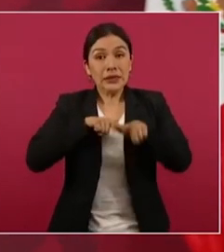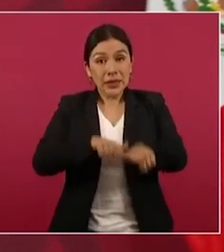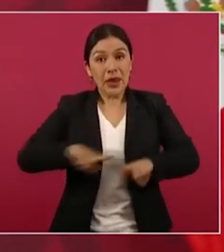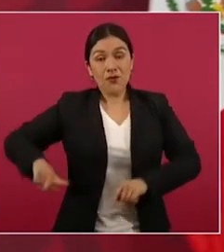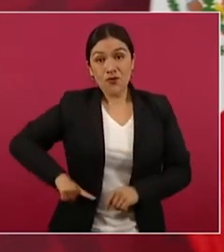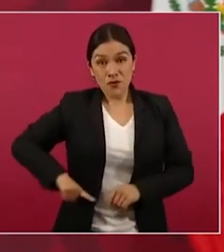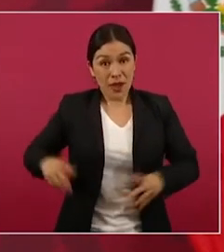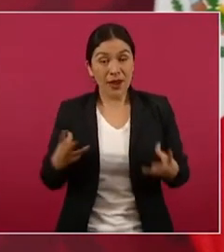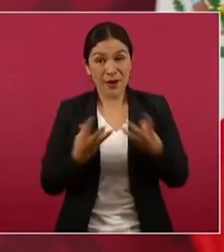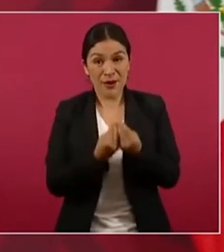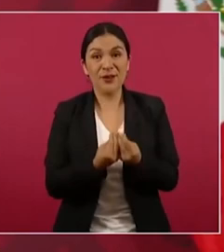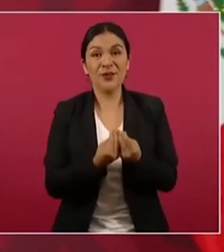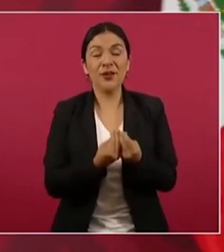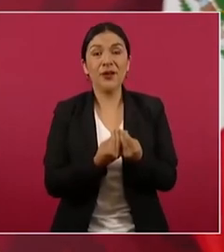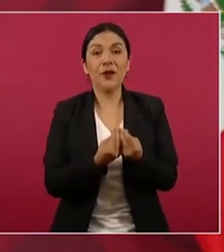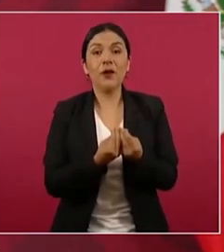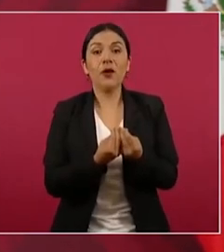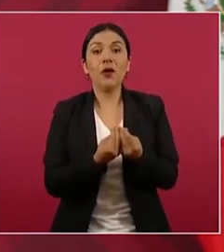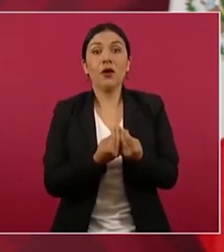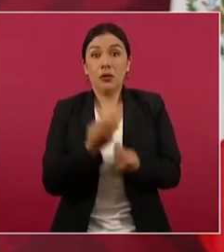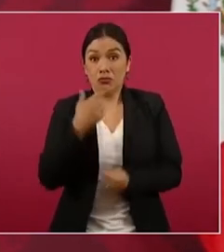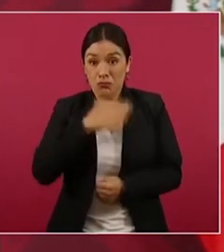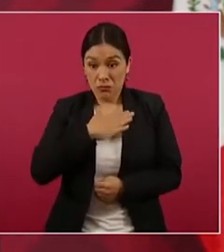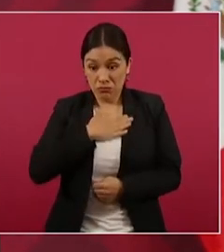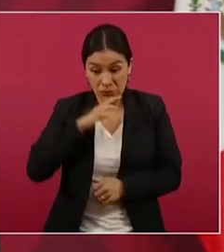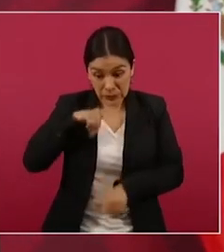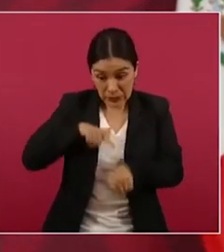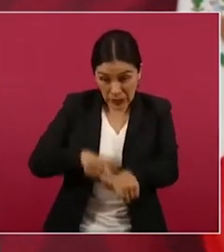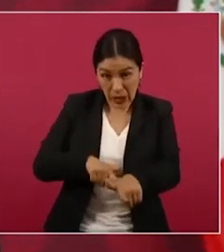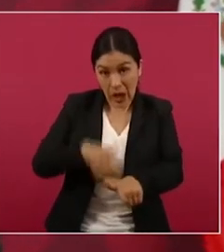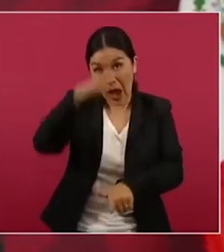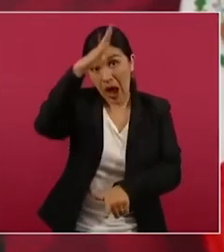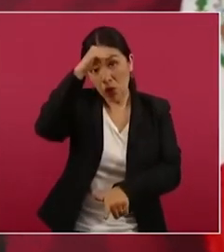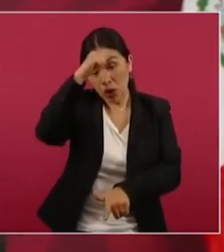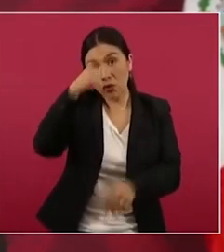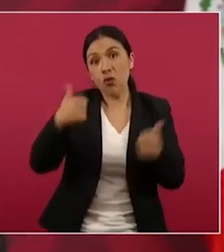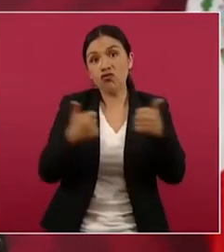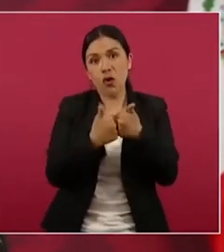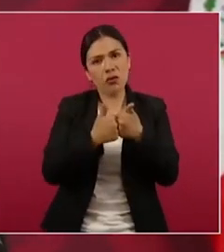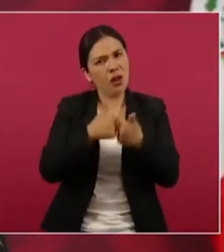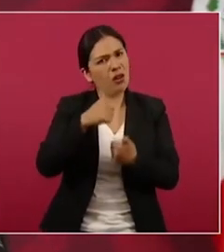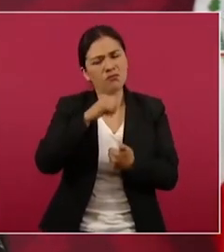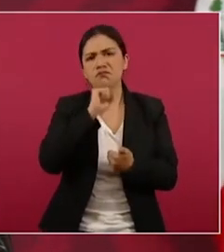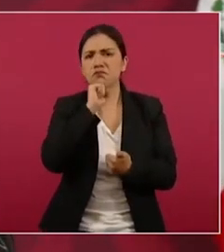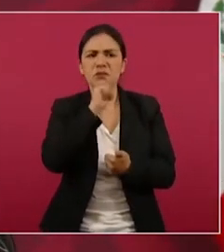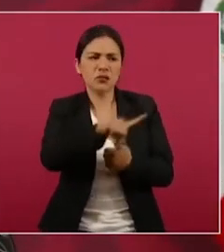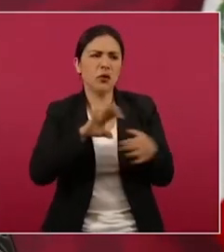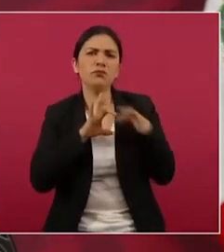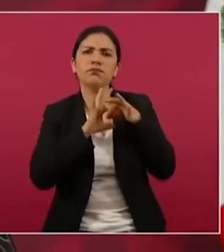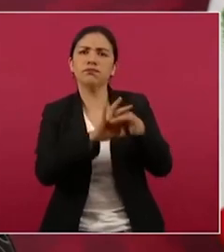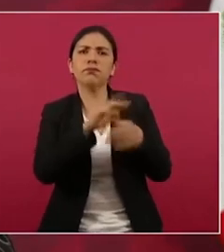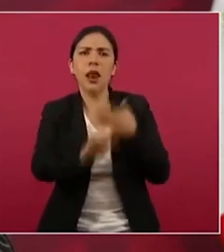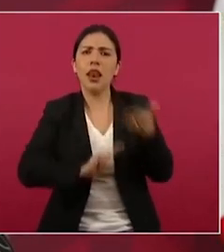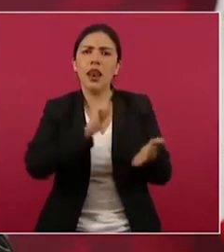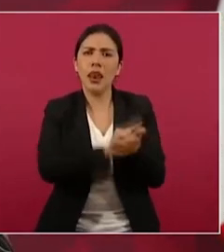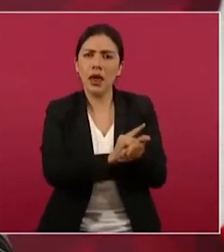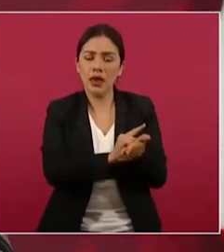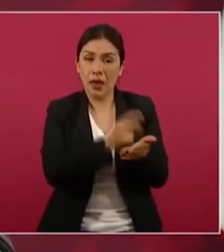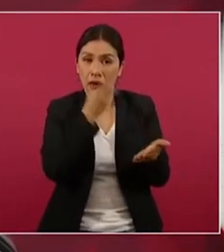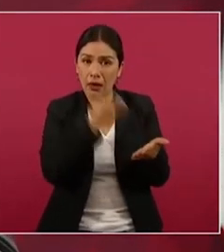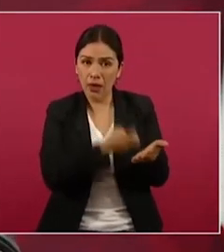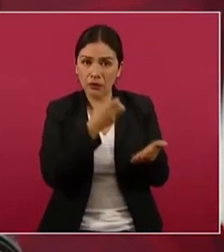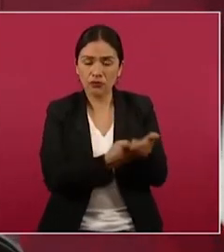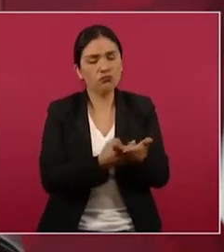apegados a la legalidad no vamos a permitir